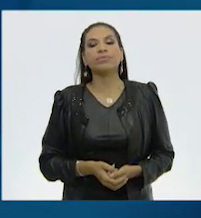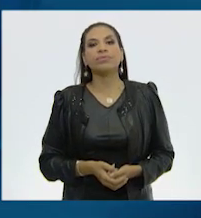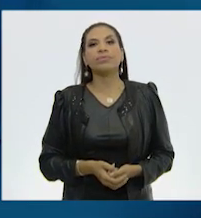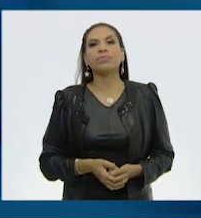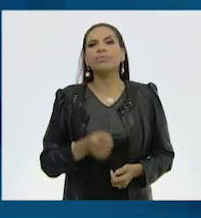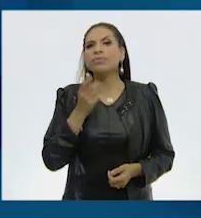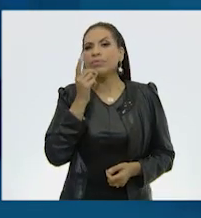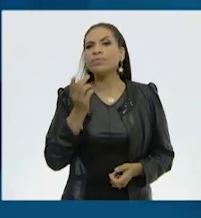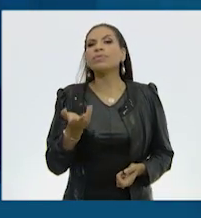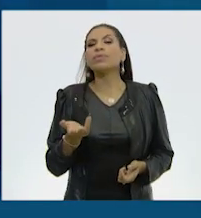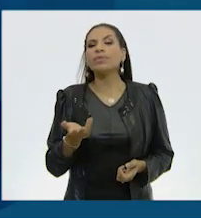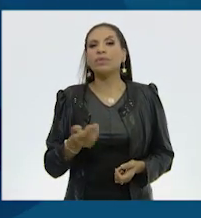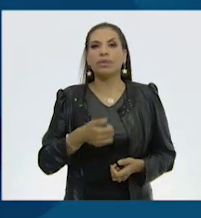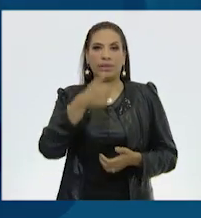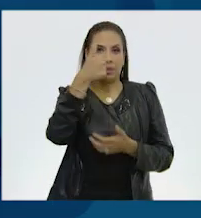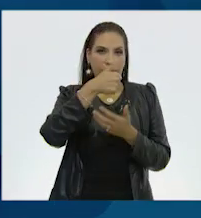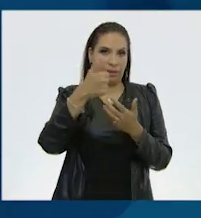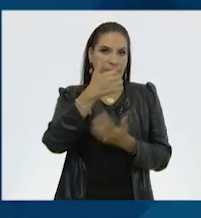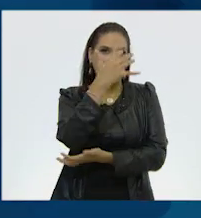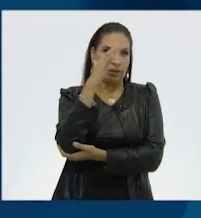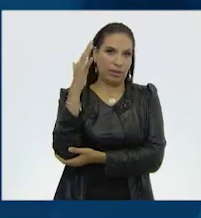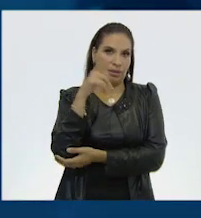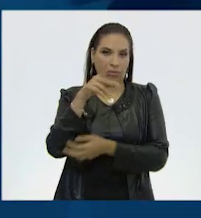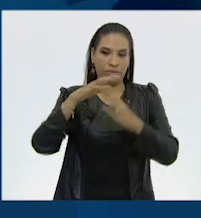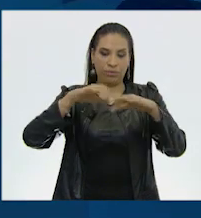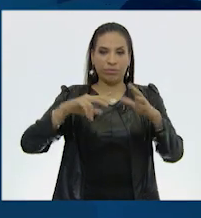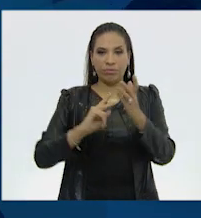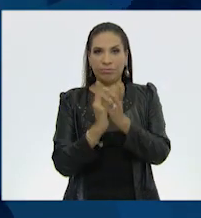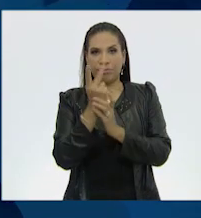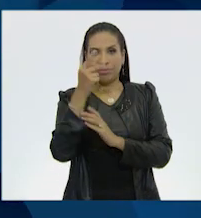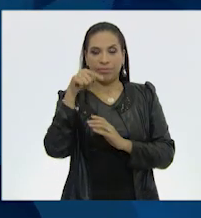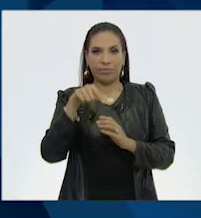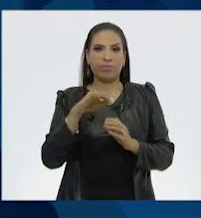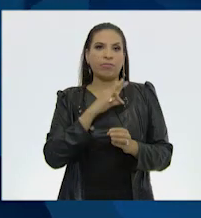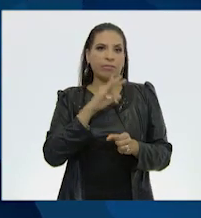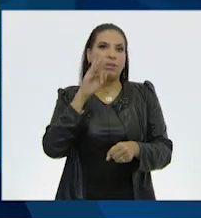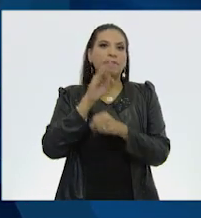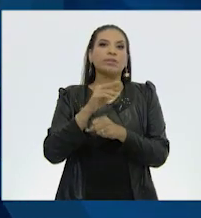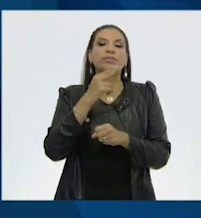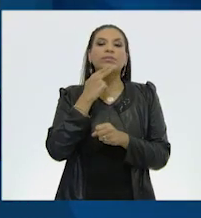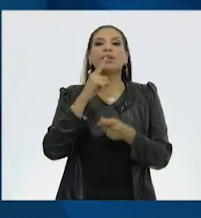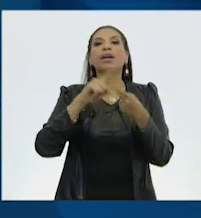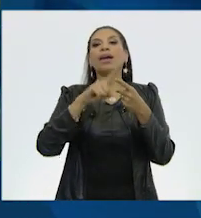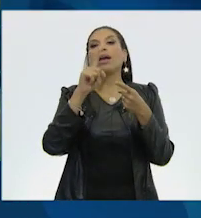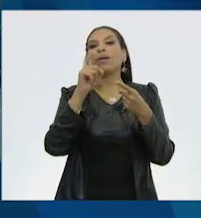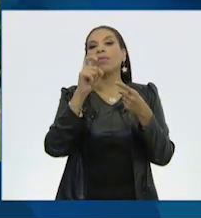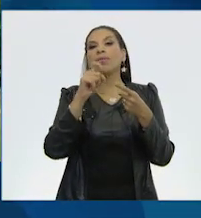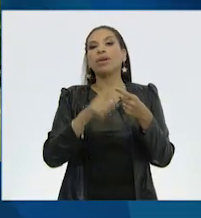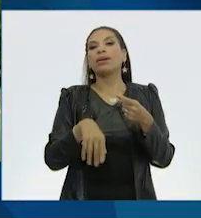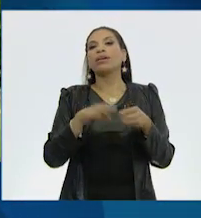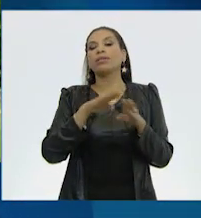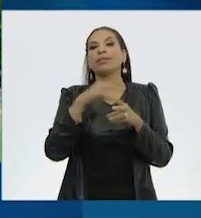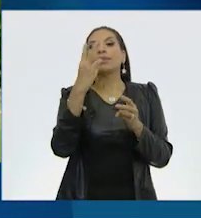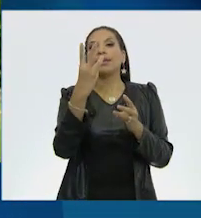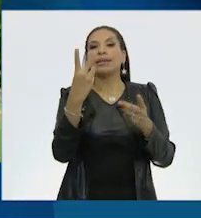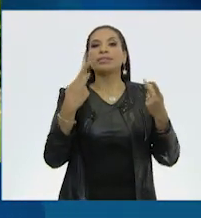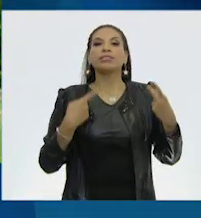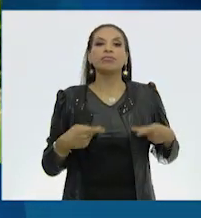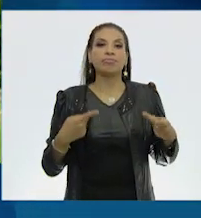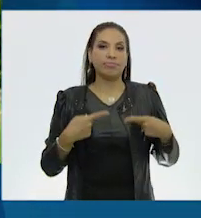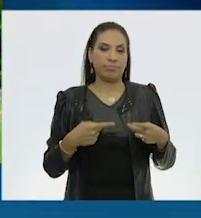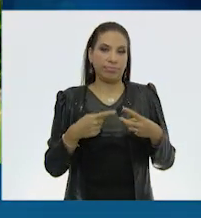dice, por cada árbol que siembras, garantizas agua para tres personas.